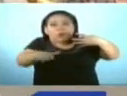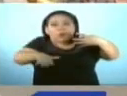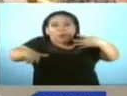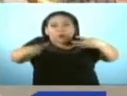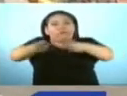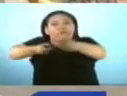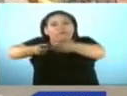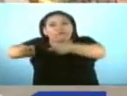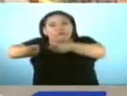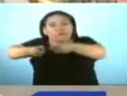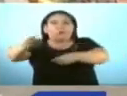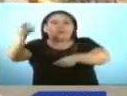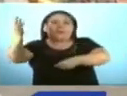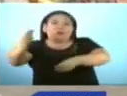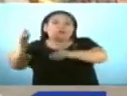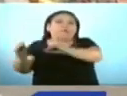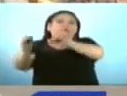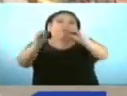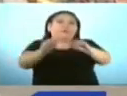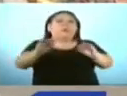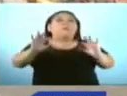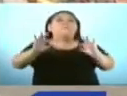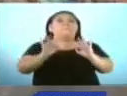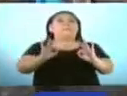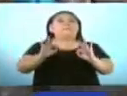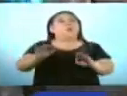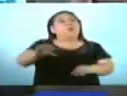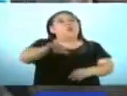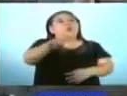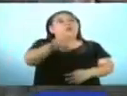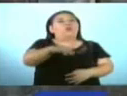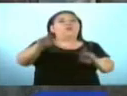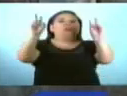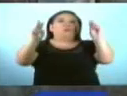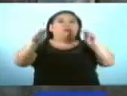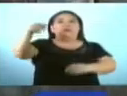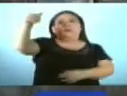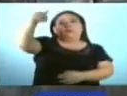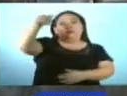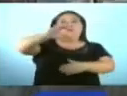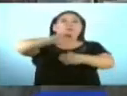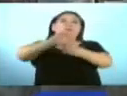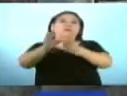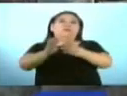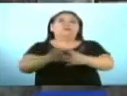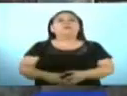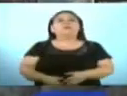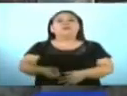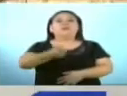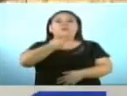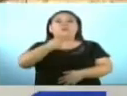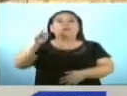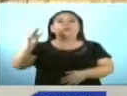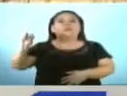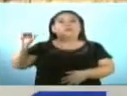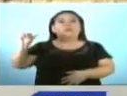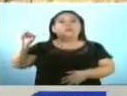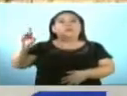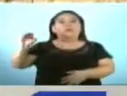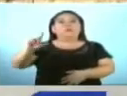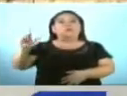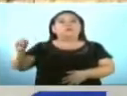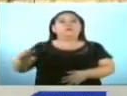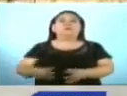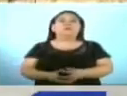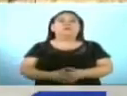En la zona central, un periodo de tres años, Mario Durán estará al frente de San Salvador Centro bajo la bandera de Nuevas Ideas. En San